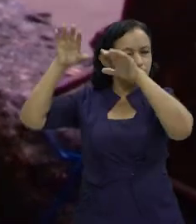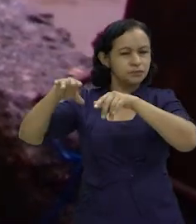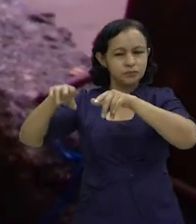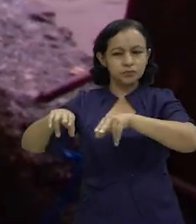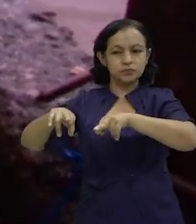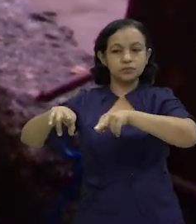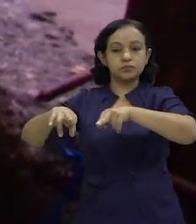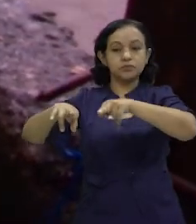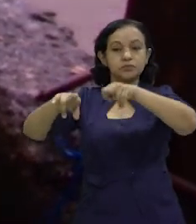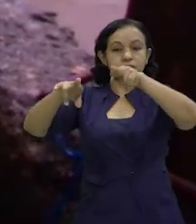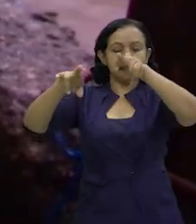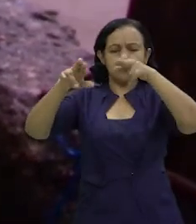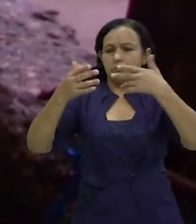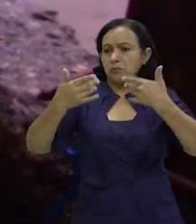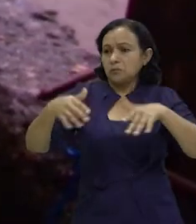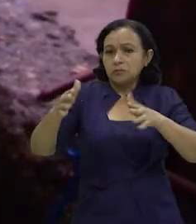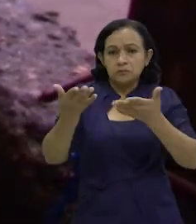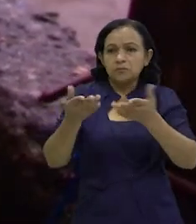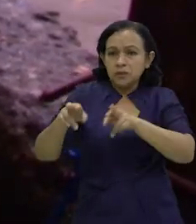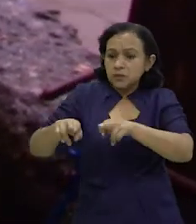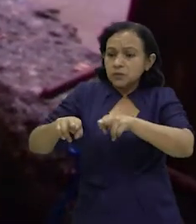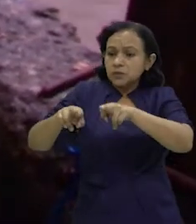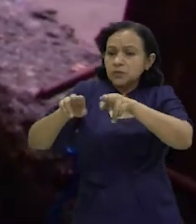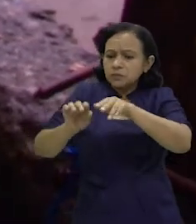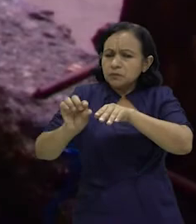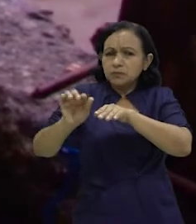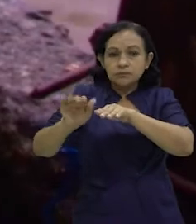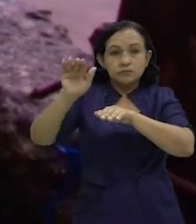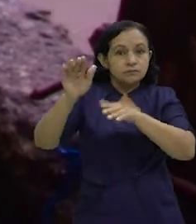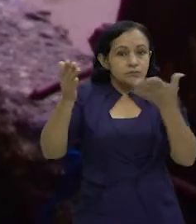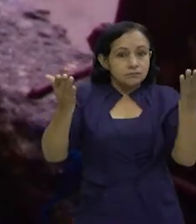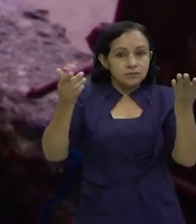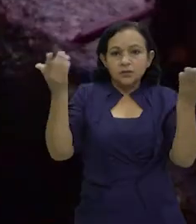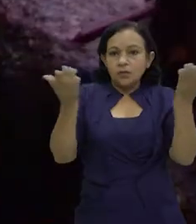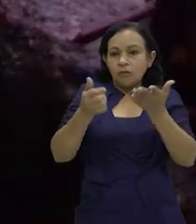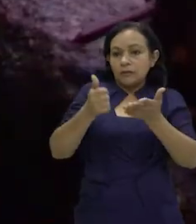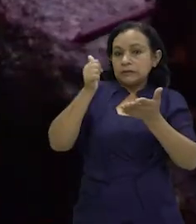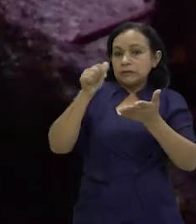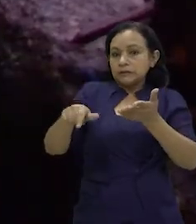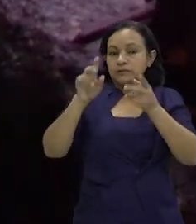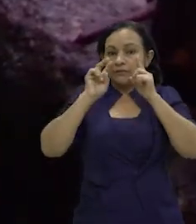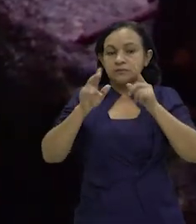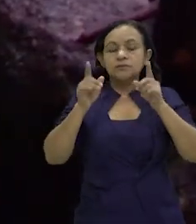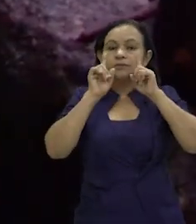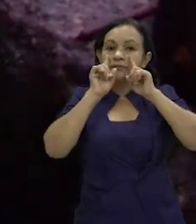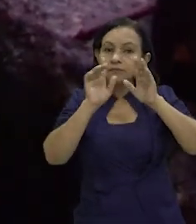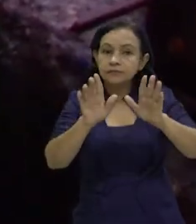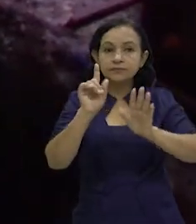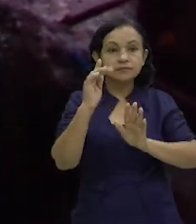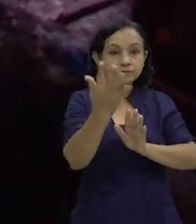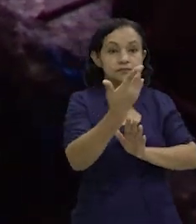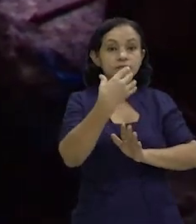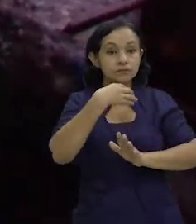Y nosotros confiados de que crece, pero poquito, no como estaba ayer. Y se toman las medidas porque uno